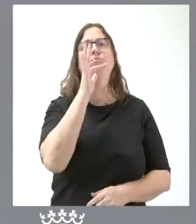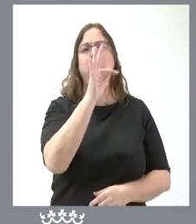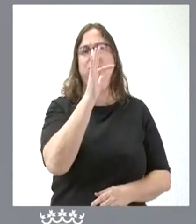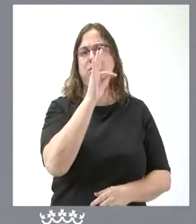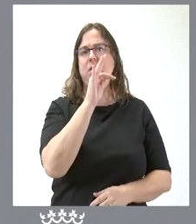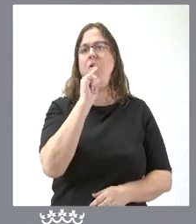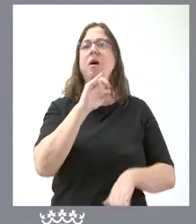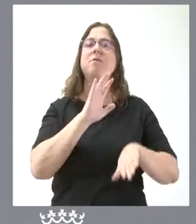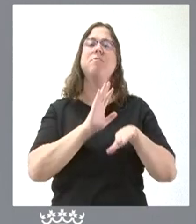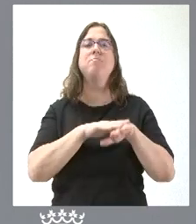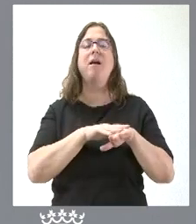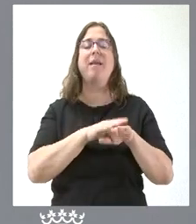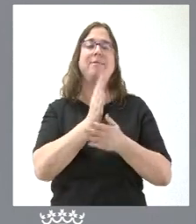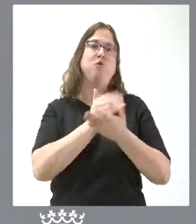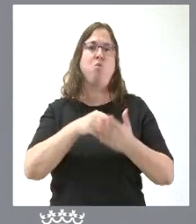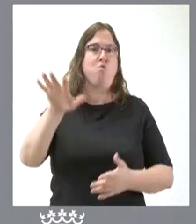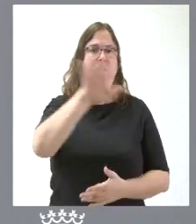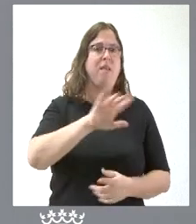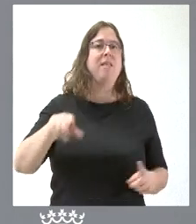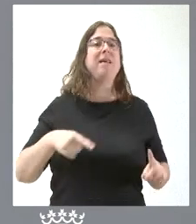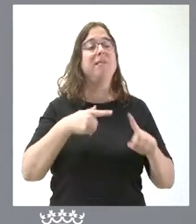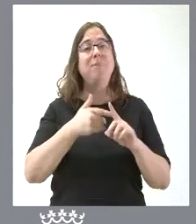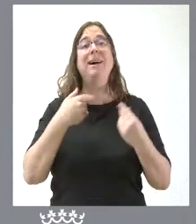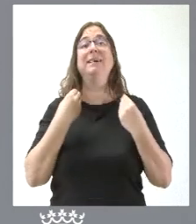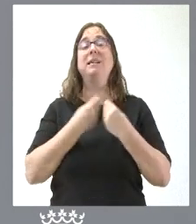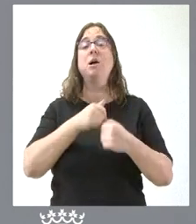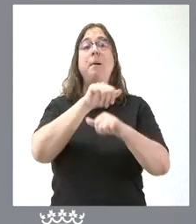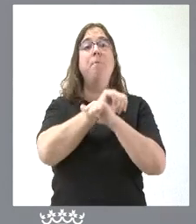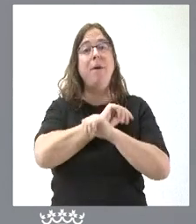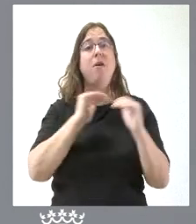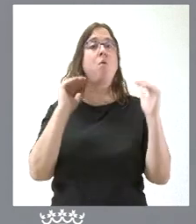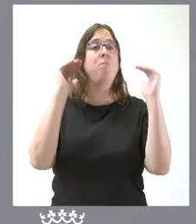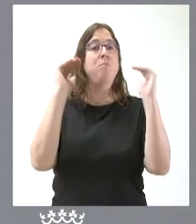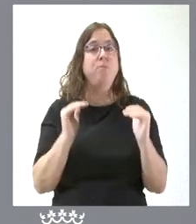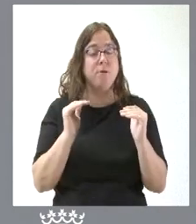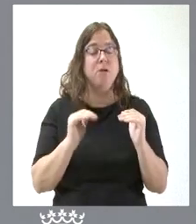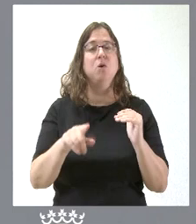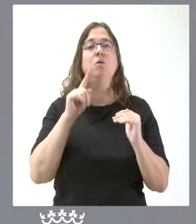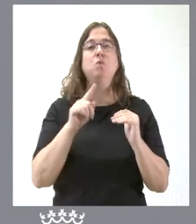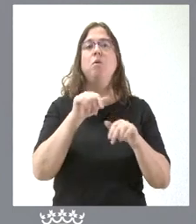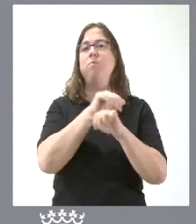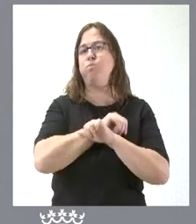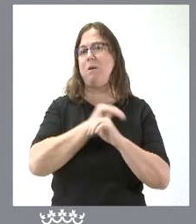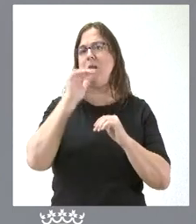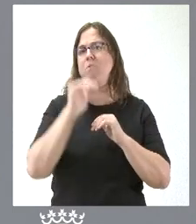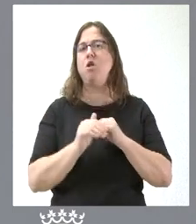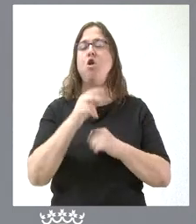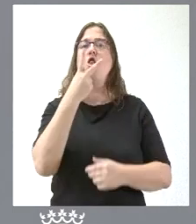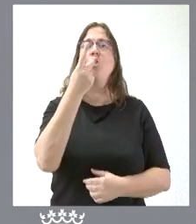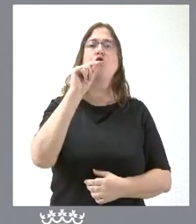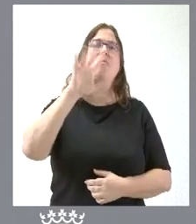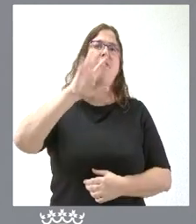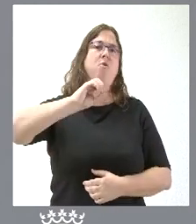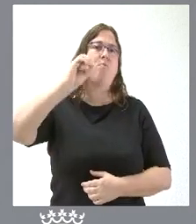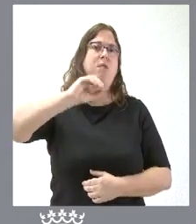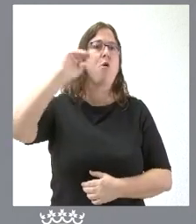conociendo en el conjunto de la comunidad autónoma que junto con la bajada de la tasa de paro, con nuestro menor nivel de desempleo y una tasa de 2,5 puntos